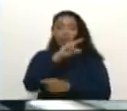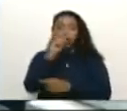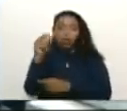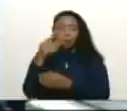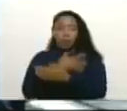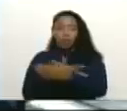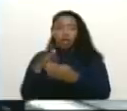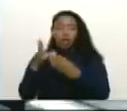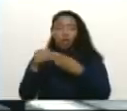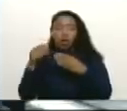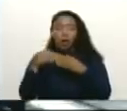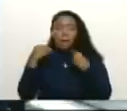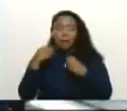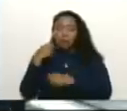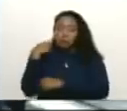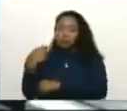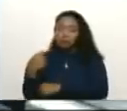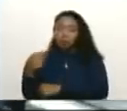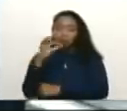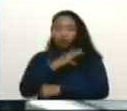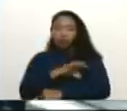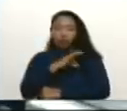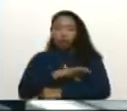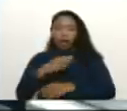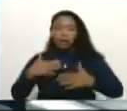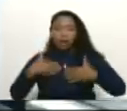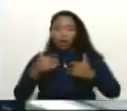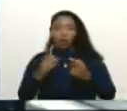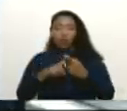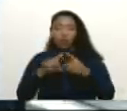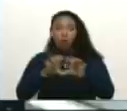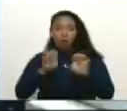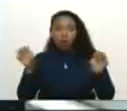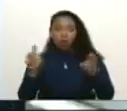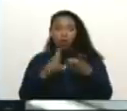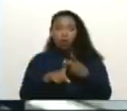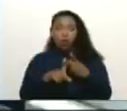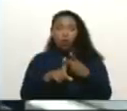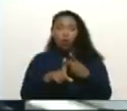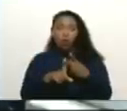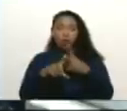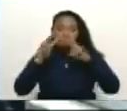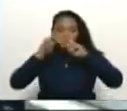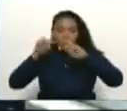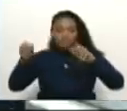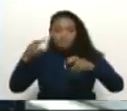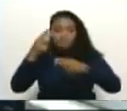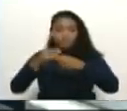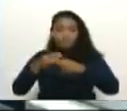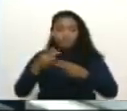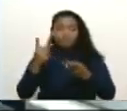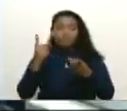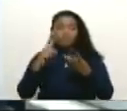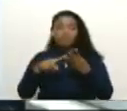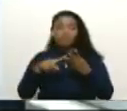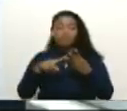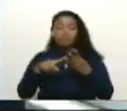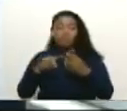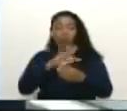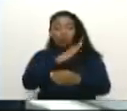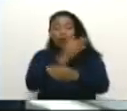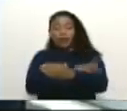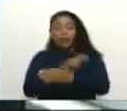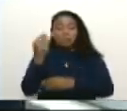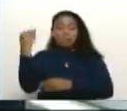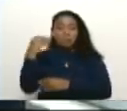de dólares para la inversión social, para la salud, para la educación, para la mitigación de riesgo, para el fortalecimiento del